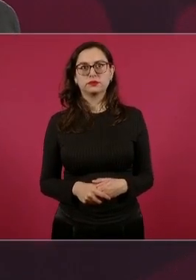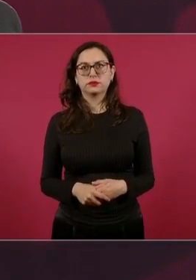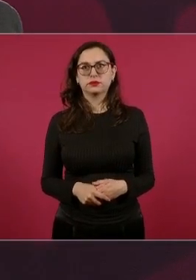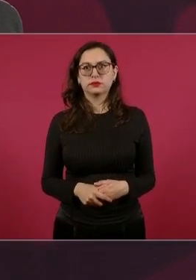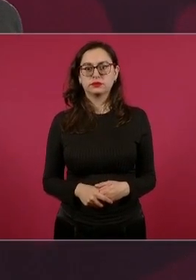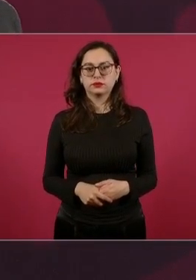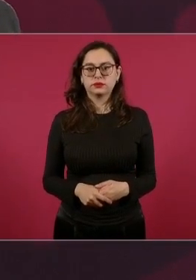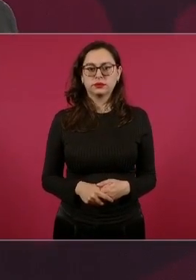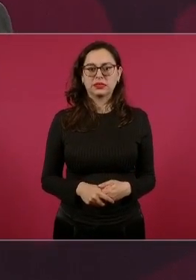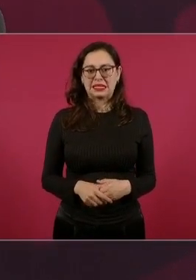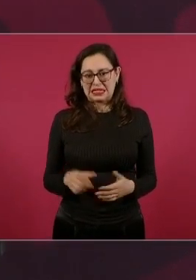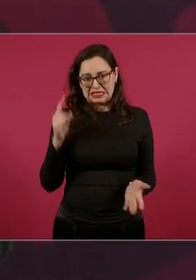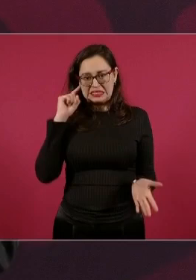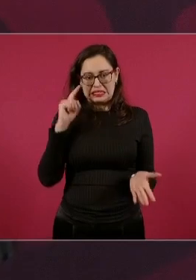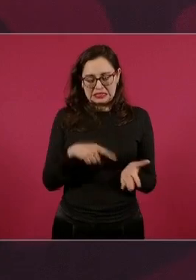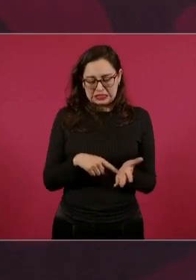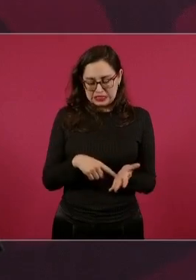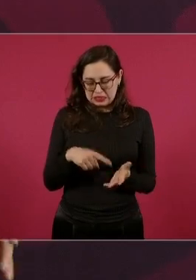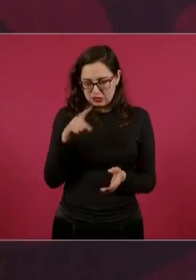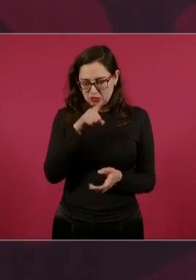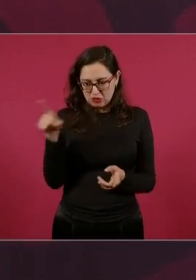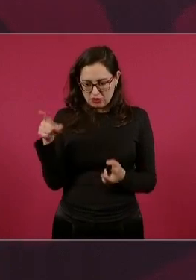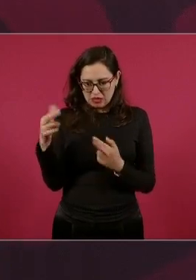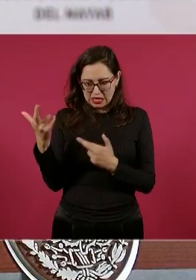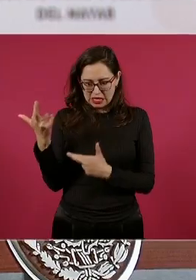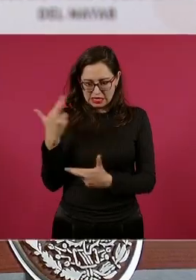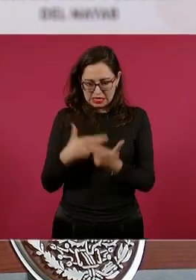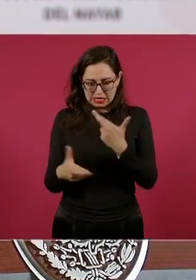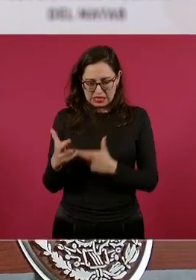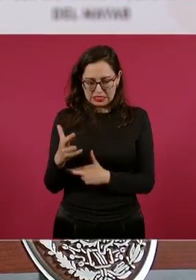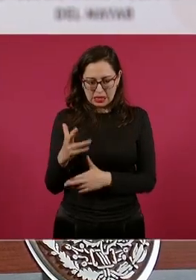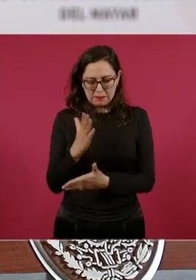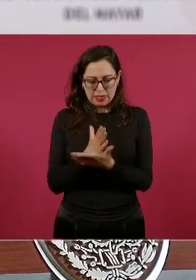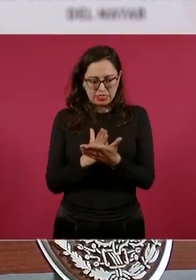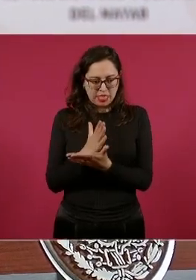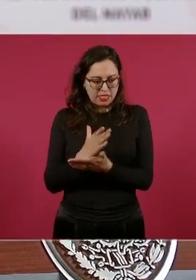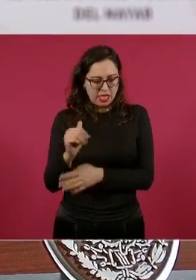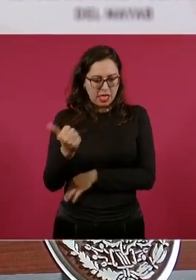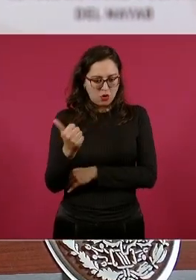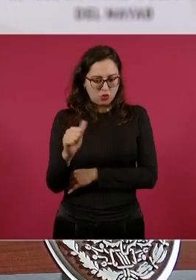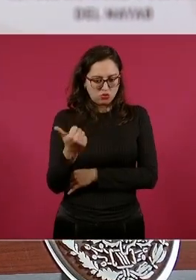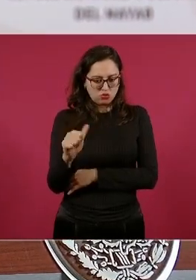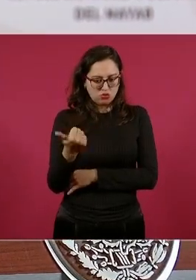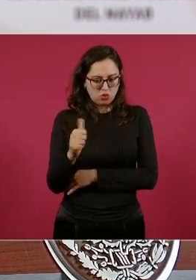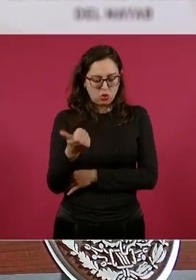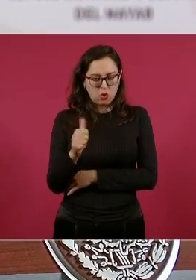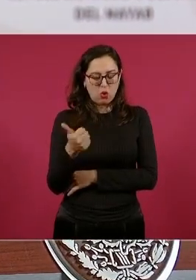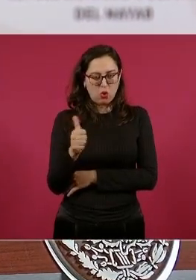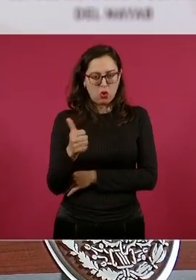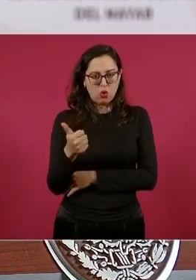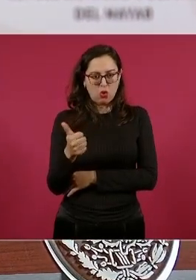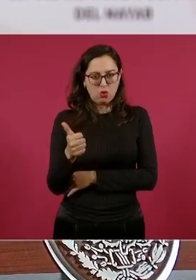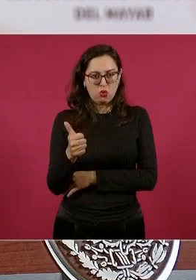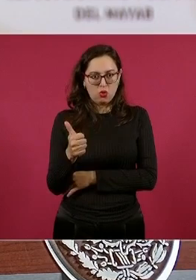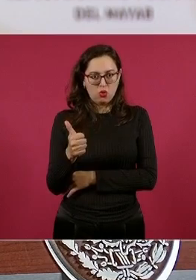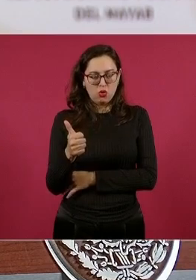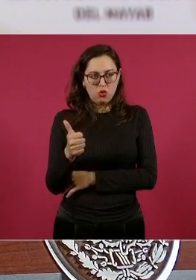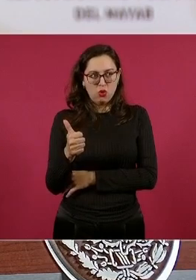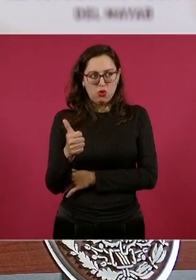mediados, finales de agosto, de todavía